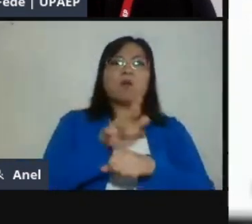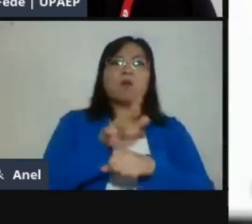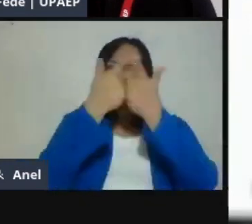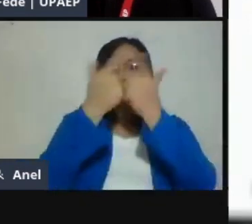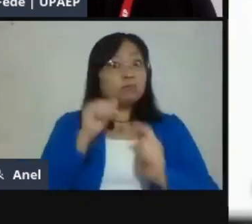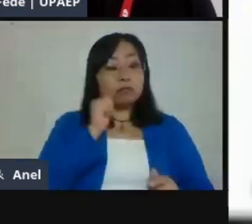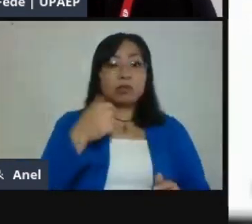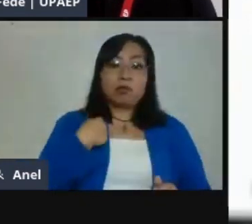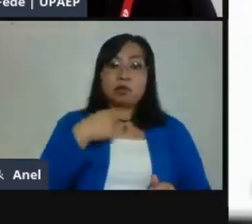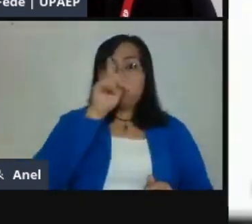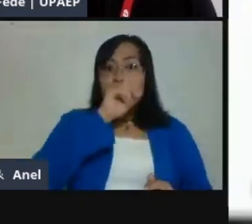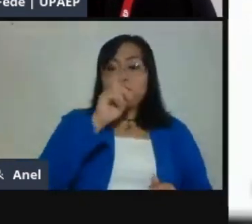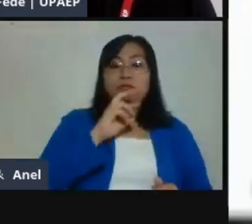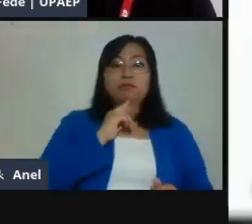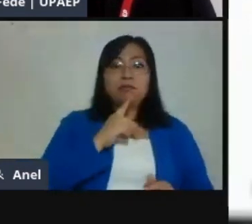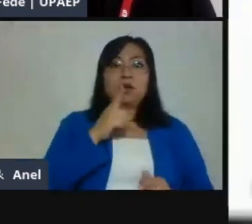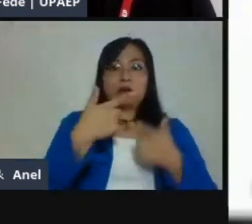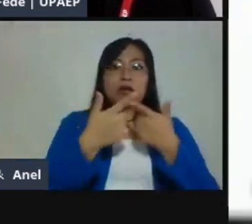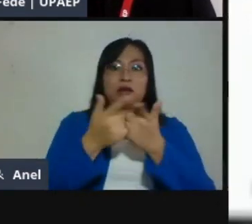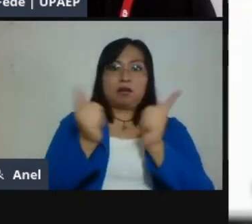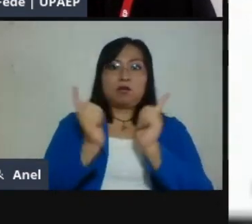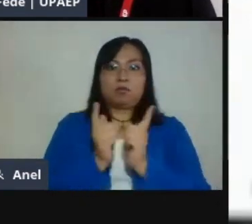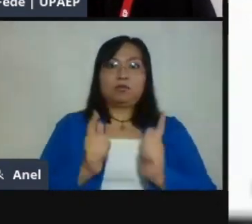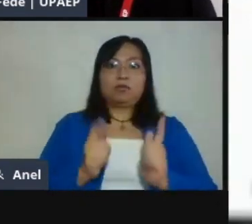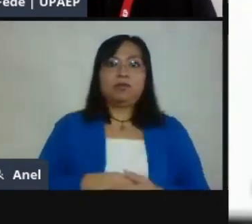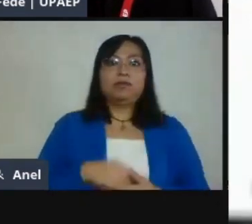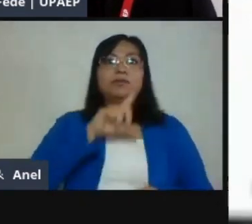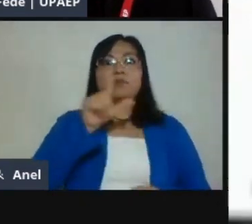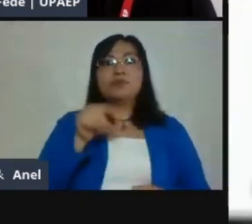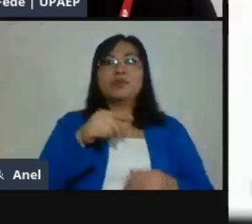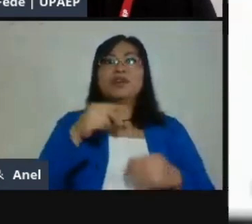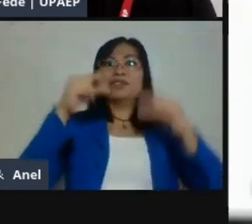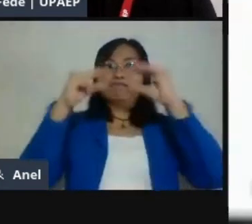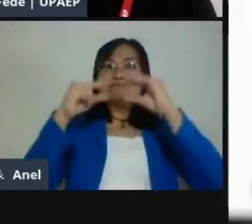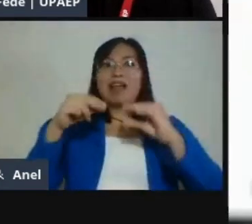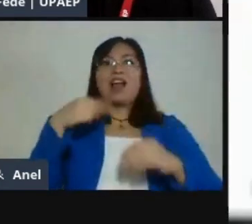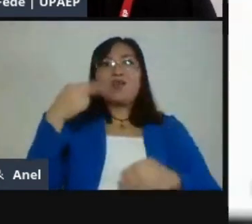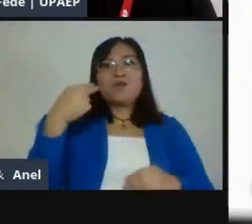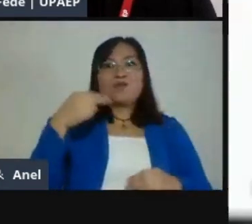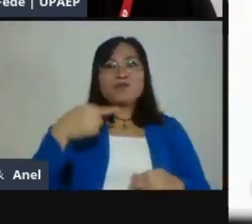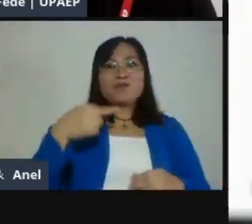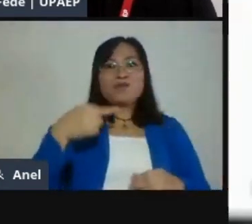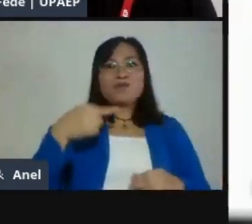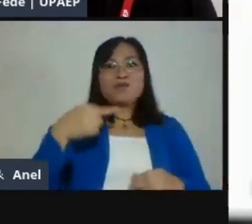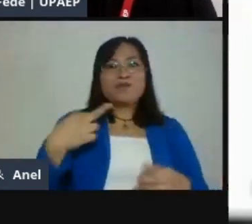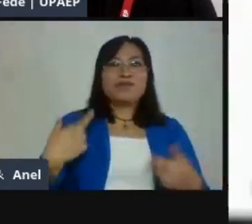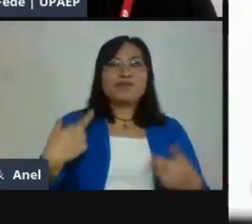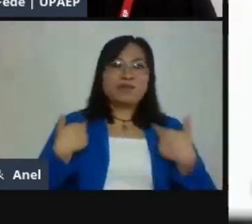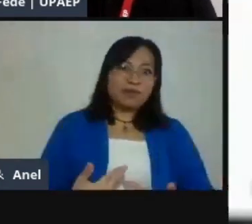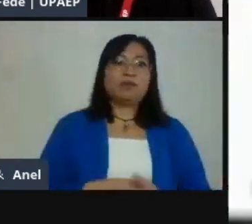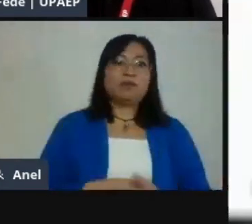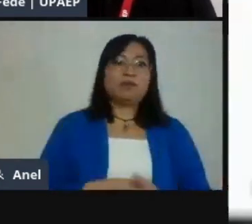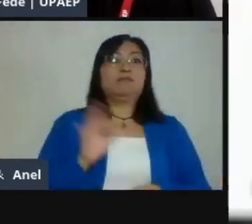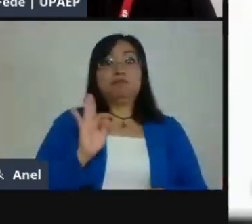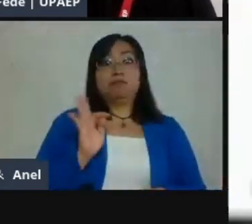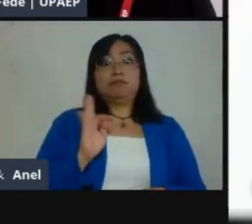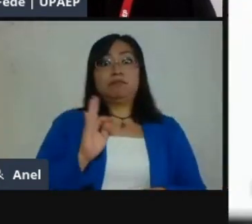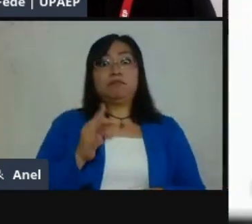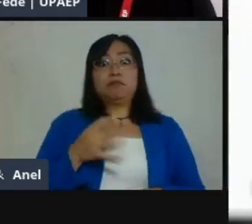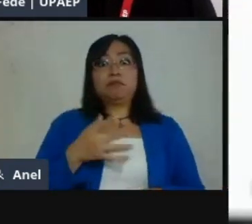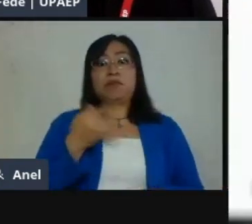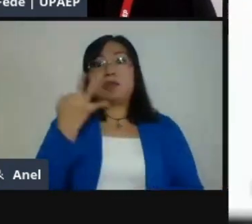el grupo y el nombre de los maestros, ¿no? Porque de repente si hay 3, 4 alumnos en casa, pues, imagínate,